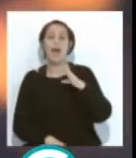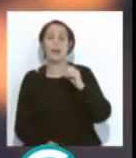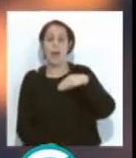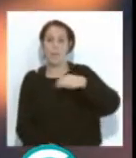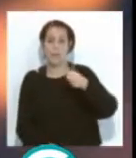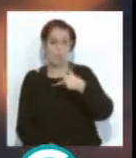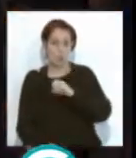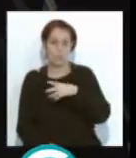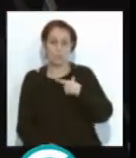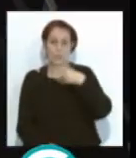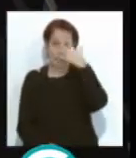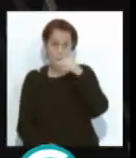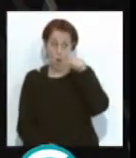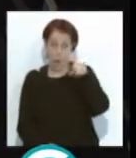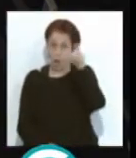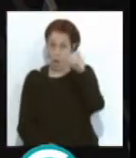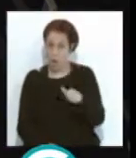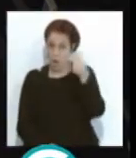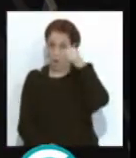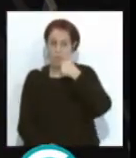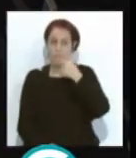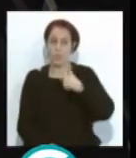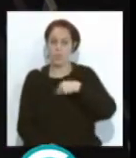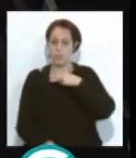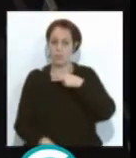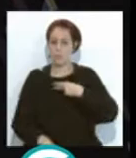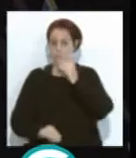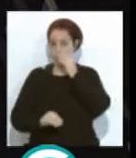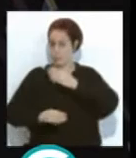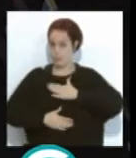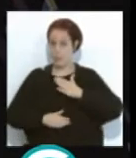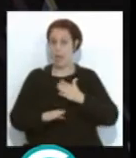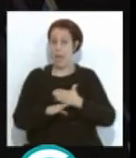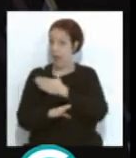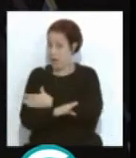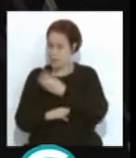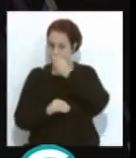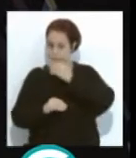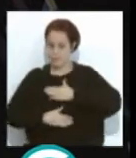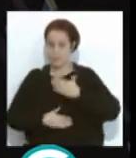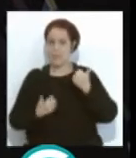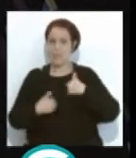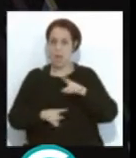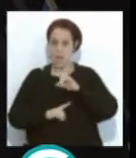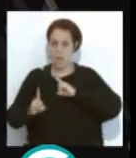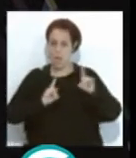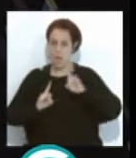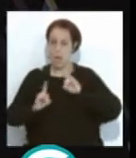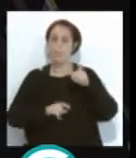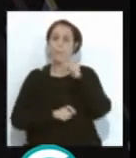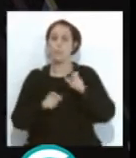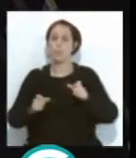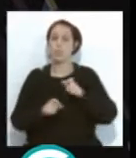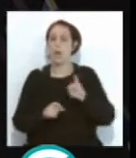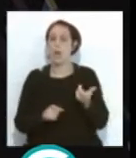si no recuerdo mal que fue él, que dijo que cuando yo lo nombraron, o sea, antes incluso haberlo nombrado ya estaba recibiendo llamadas de gente